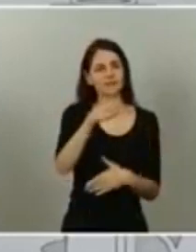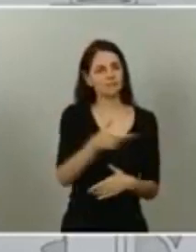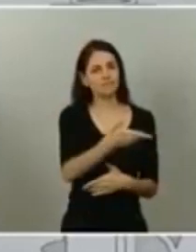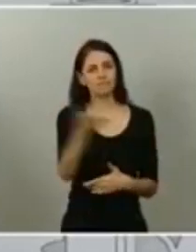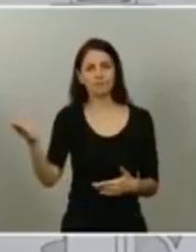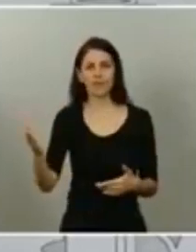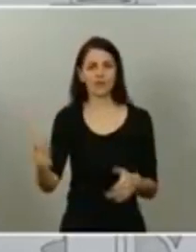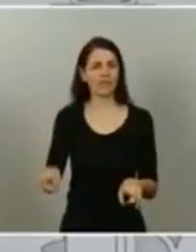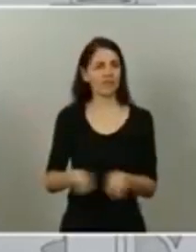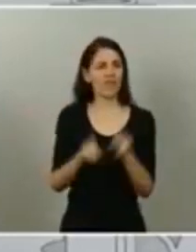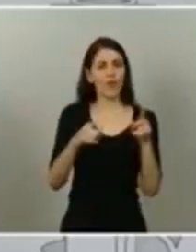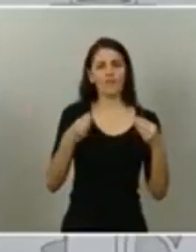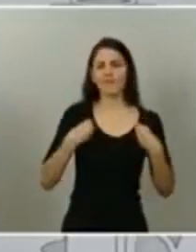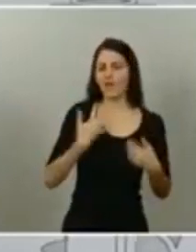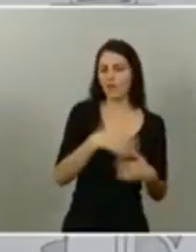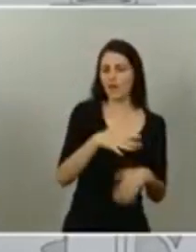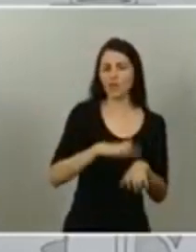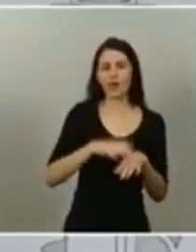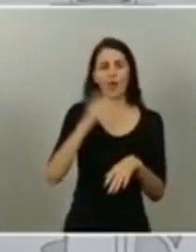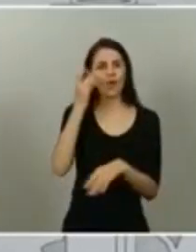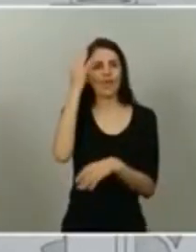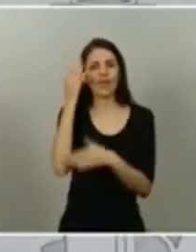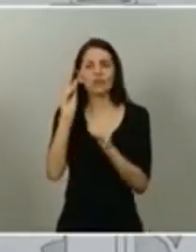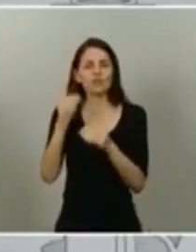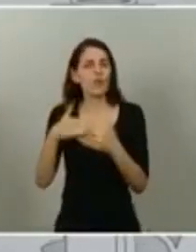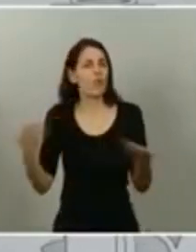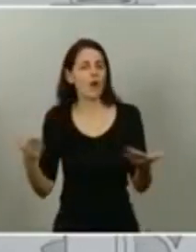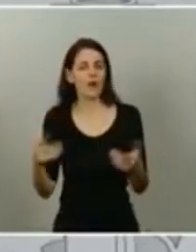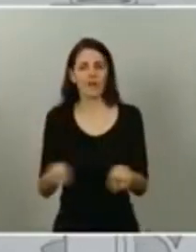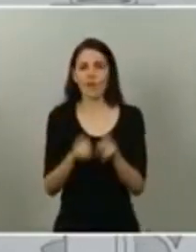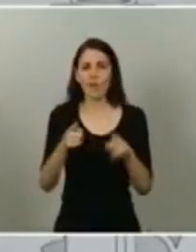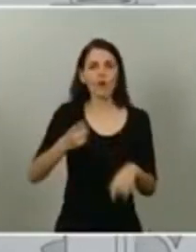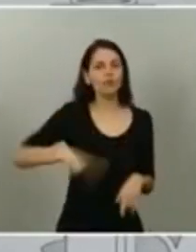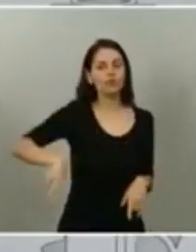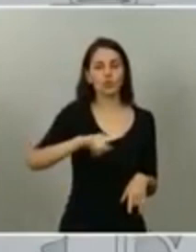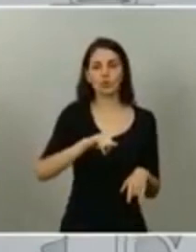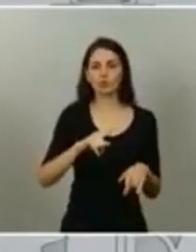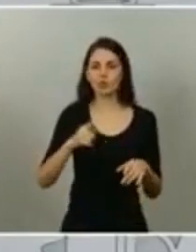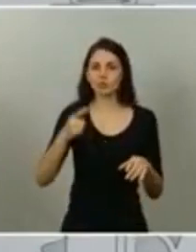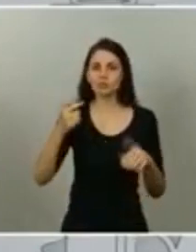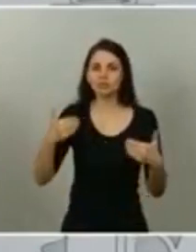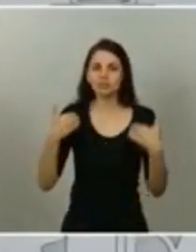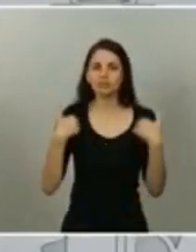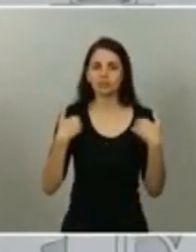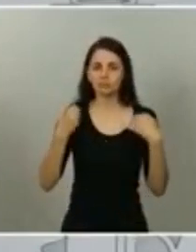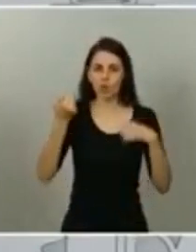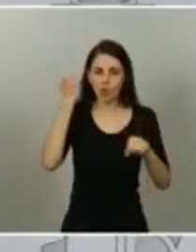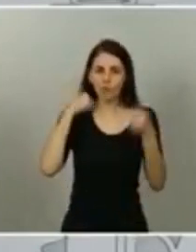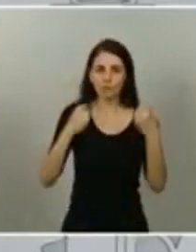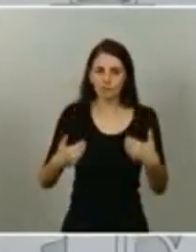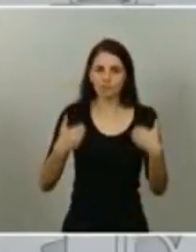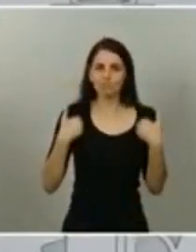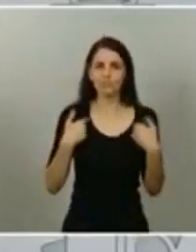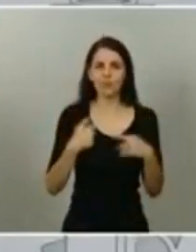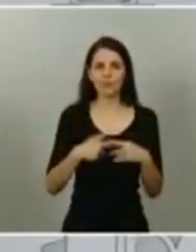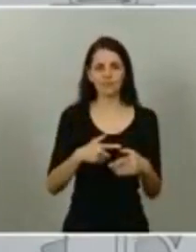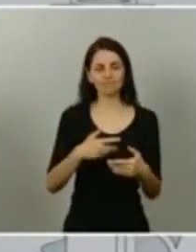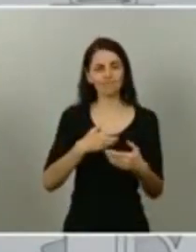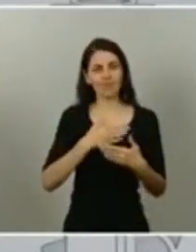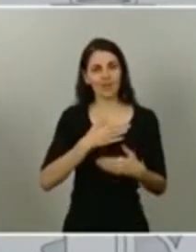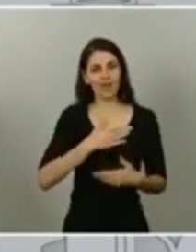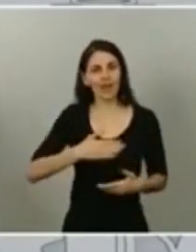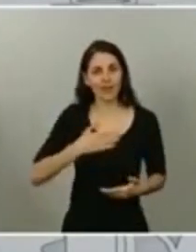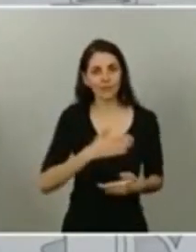residencia han actuado responsablemente, con generosidad, con espíritu y moral de victoria. Han sido solidarios,